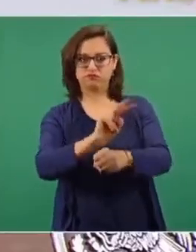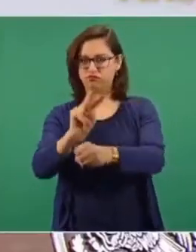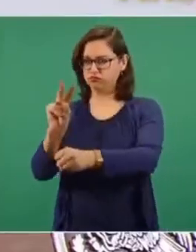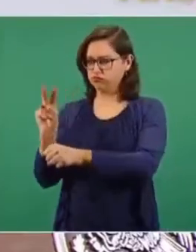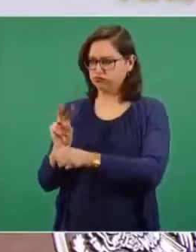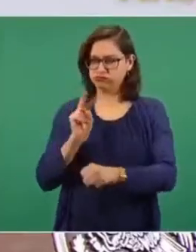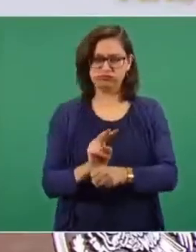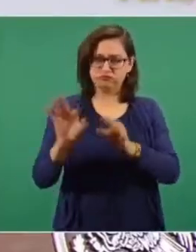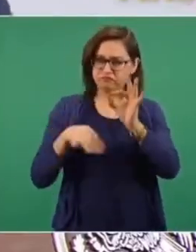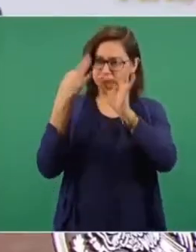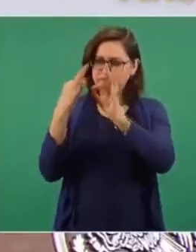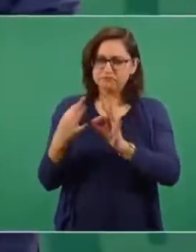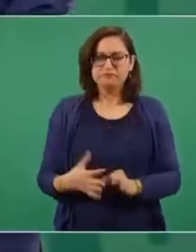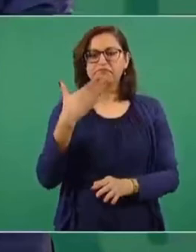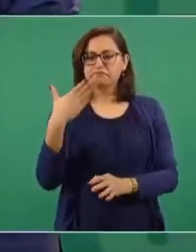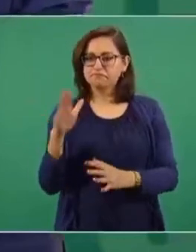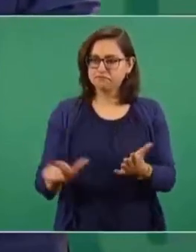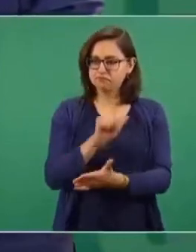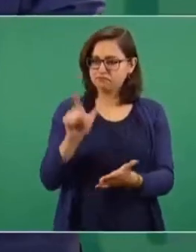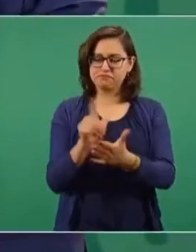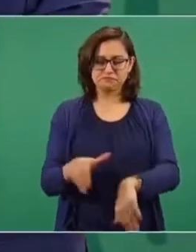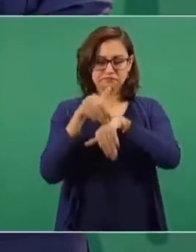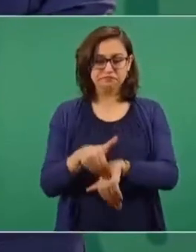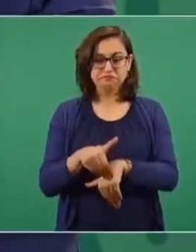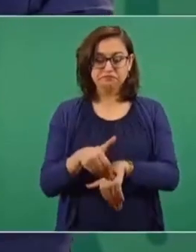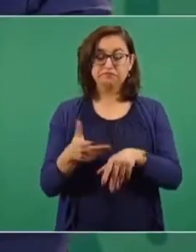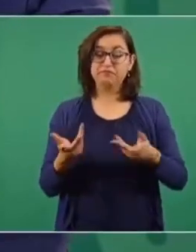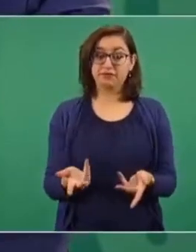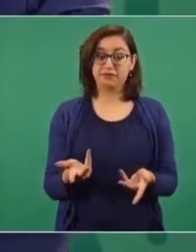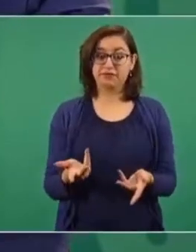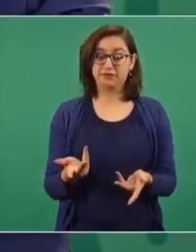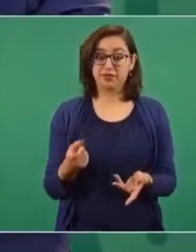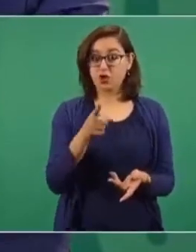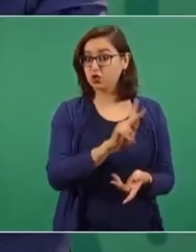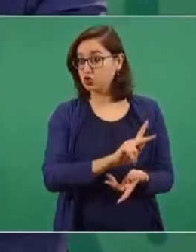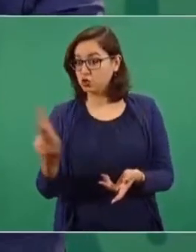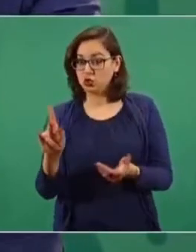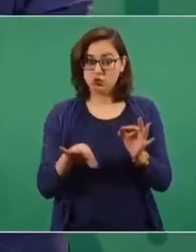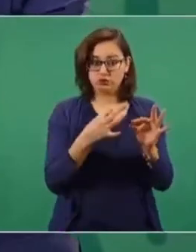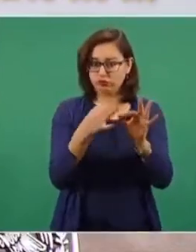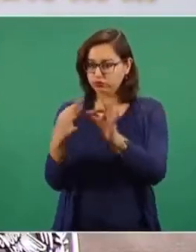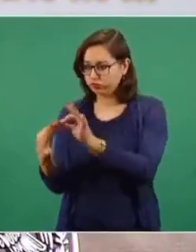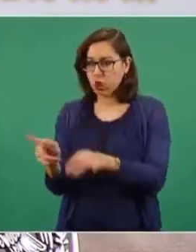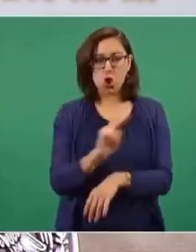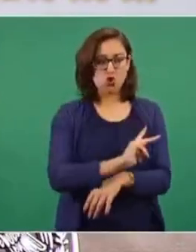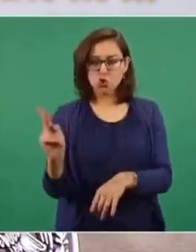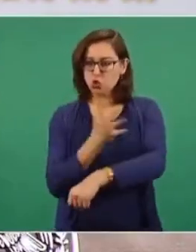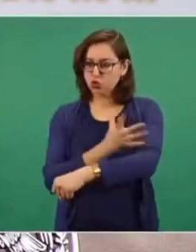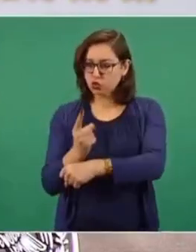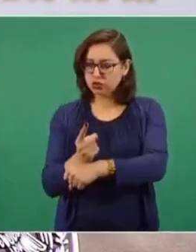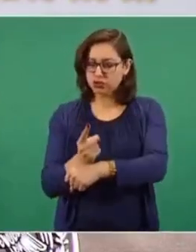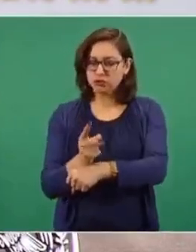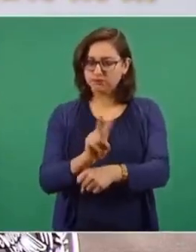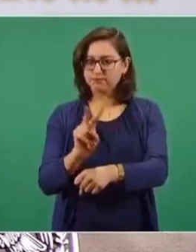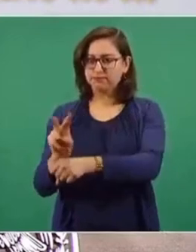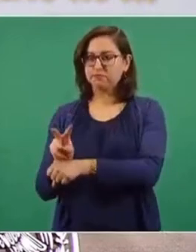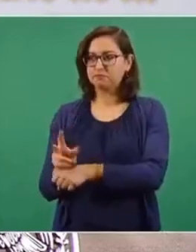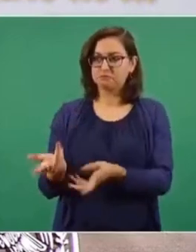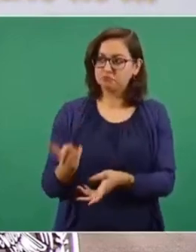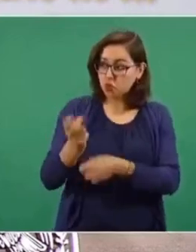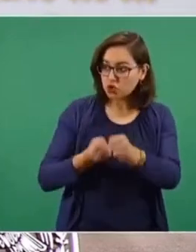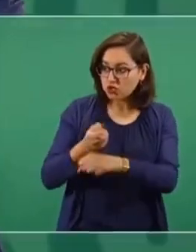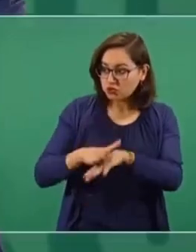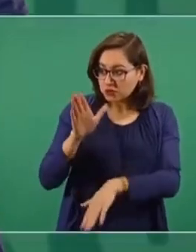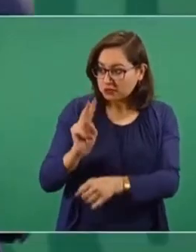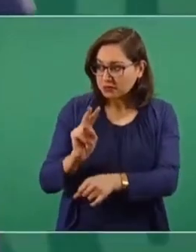garantizar la legalidad al interior del Poder Judicial, de garantizar la honestidad al interior del Poder Judicial, pues ¿cómo no voy a estar de